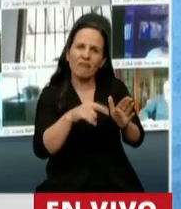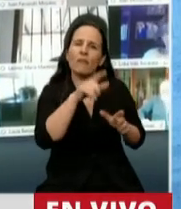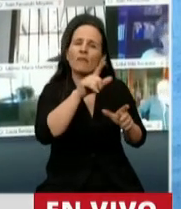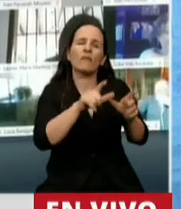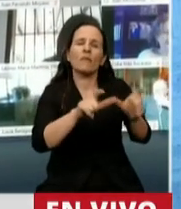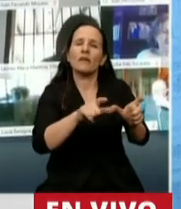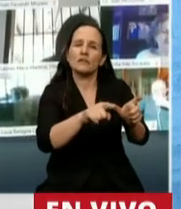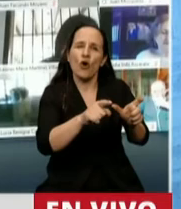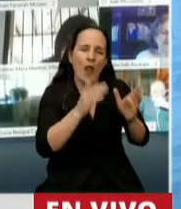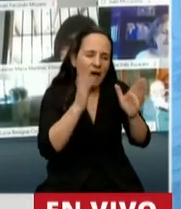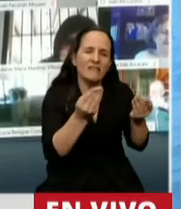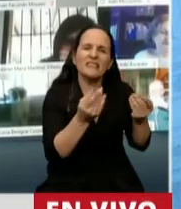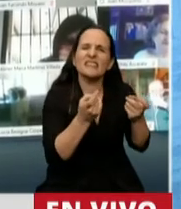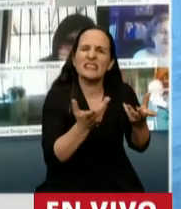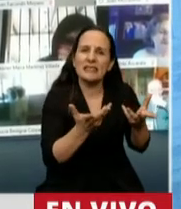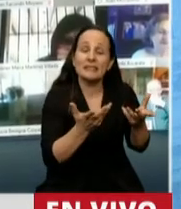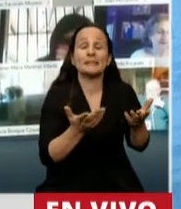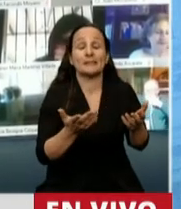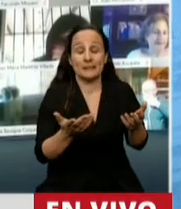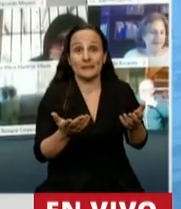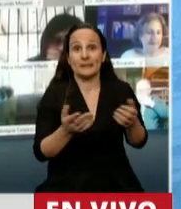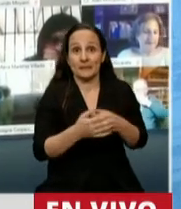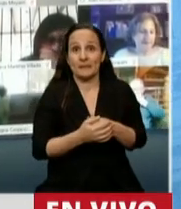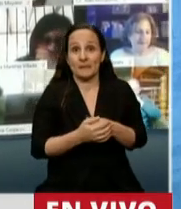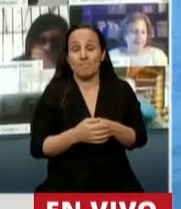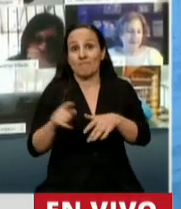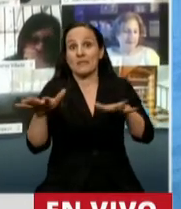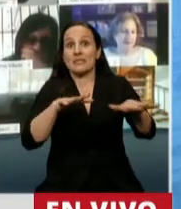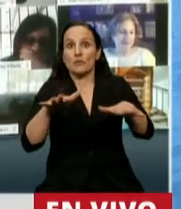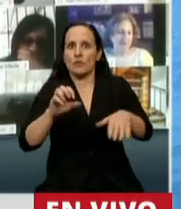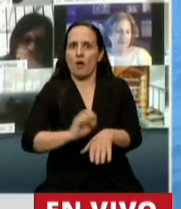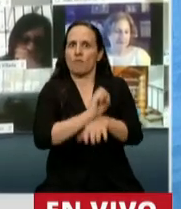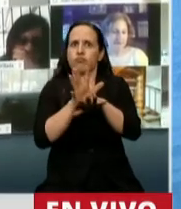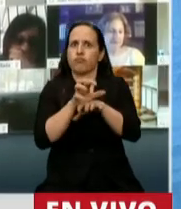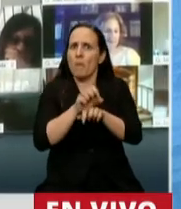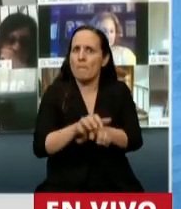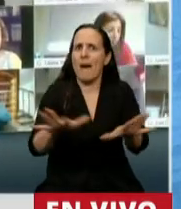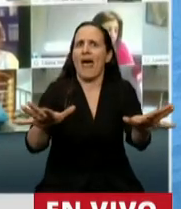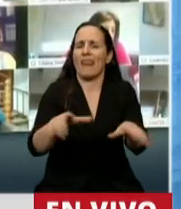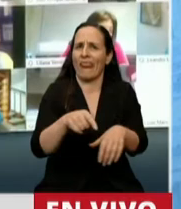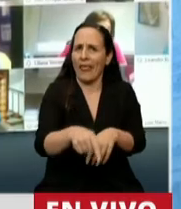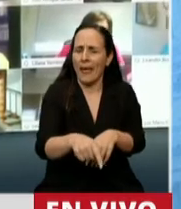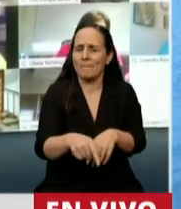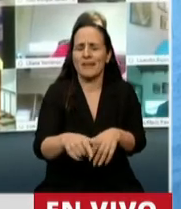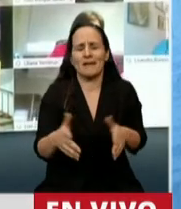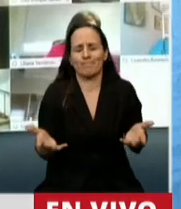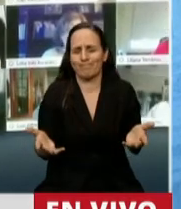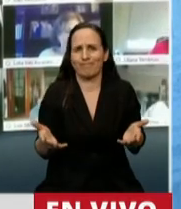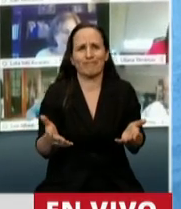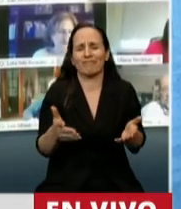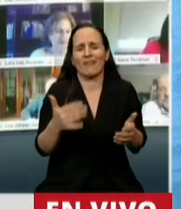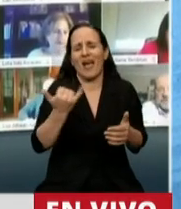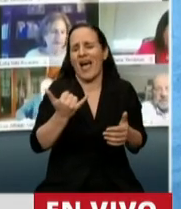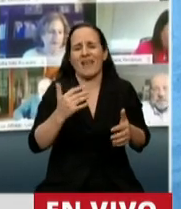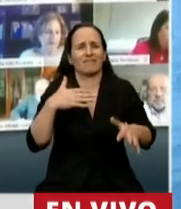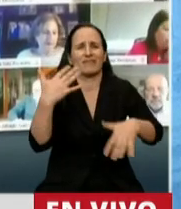contemplados. La pandemia nos puso en una situación de crisis en todos los niveles,